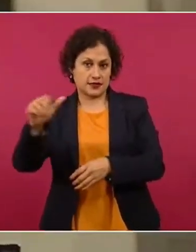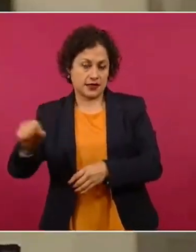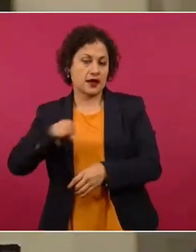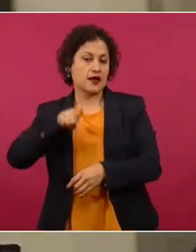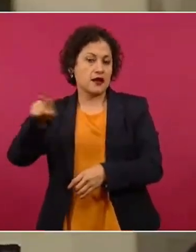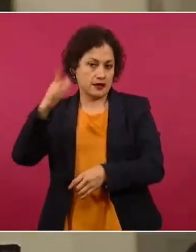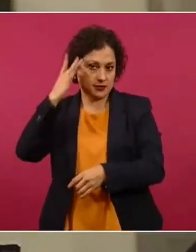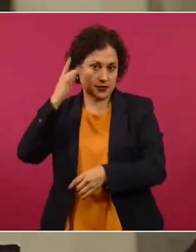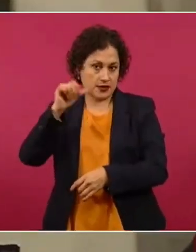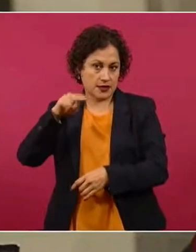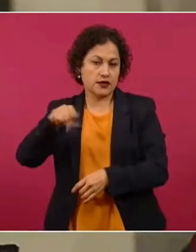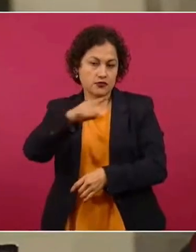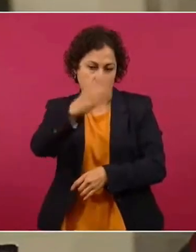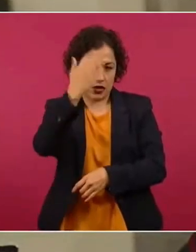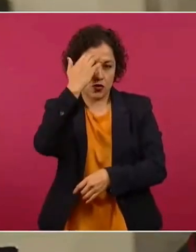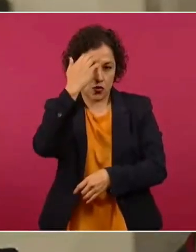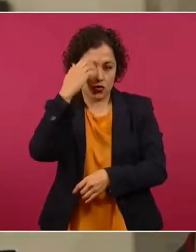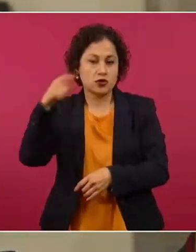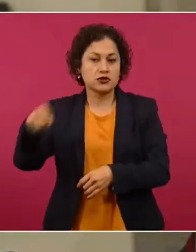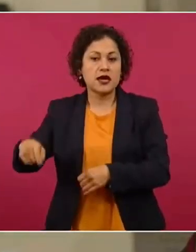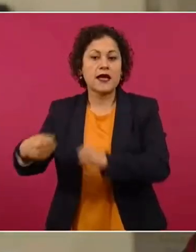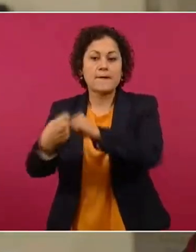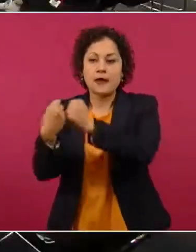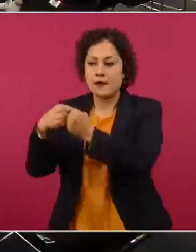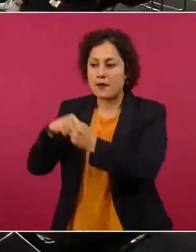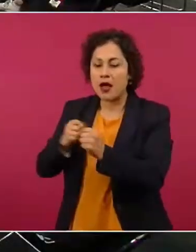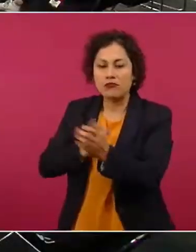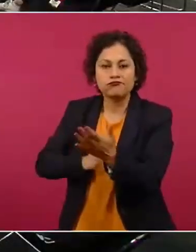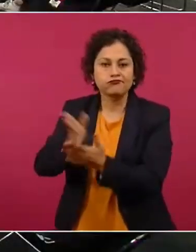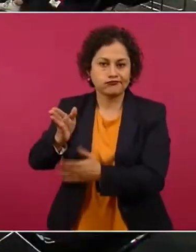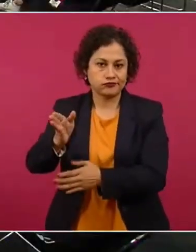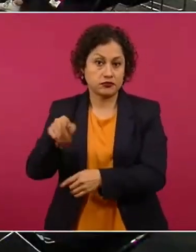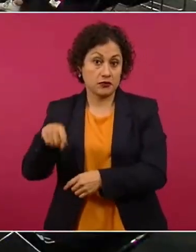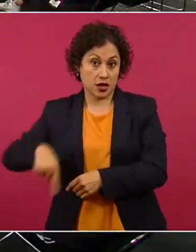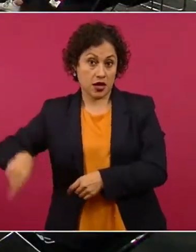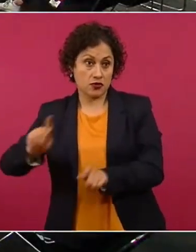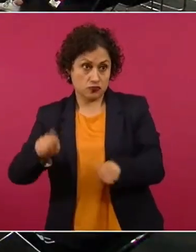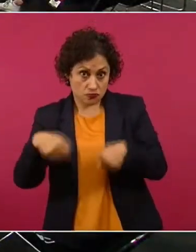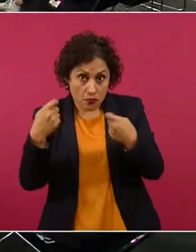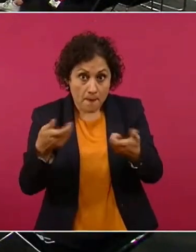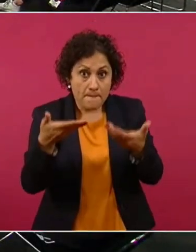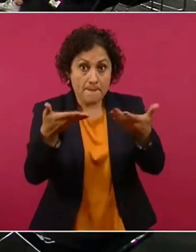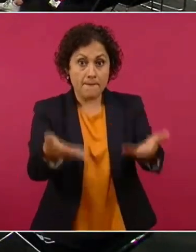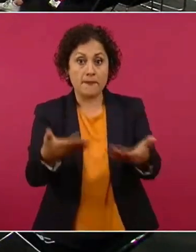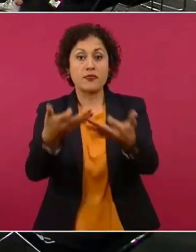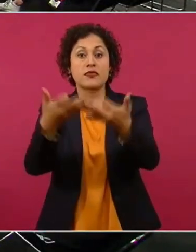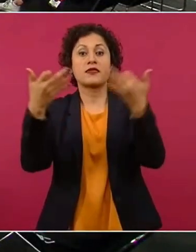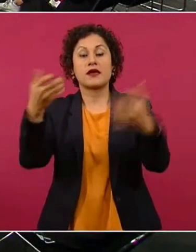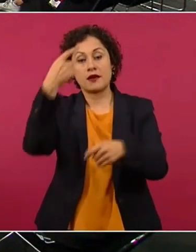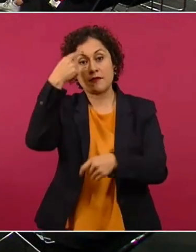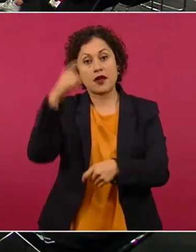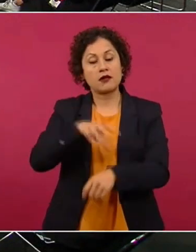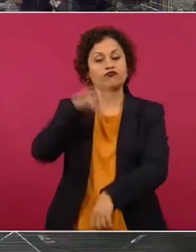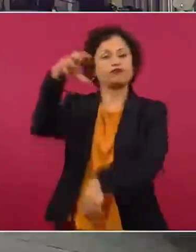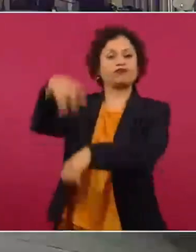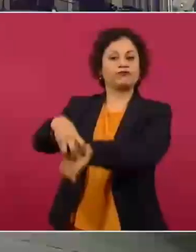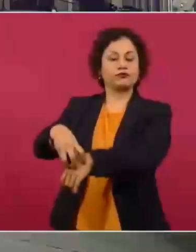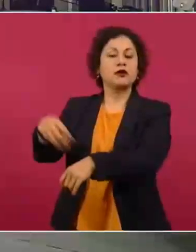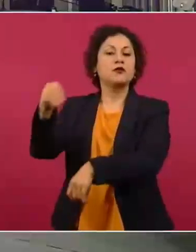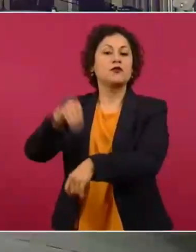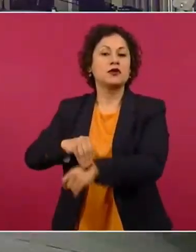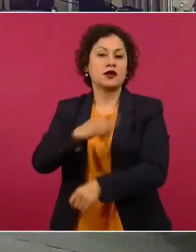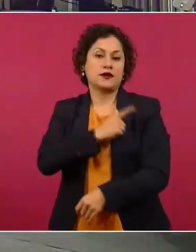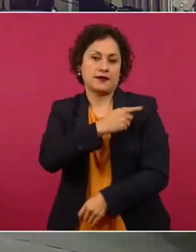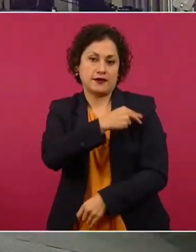prácticamente el cruce de todos los caminos y que bueno, estarían ellos en disposición de donarlo para que se pueda establecer ahí un cuartel de la Guardia